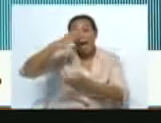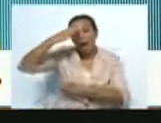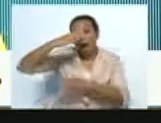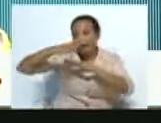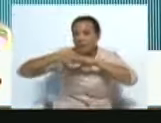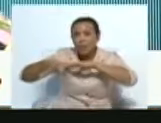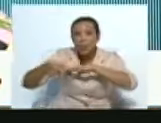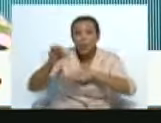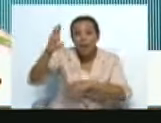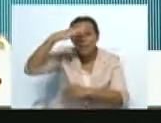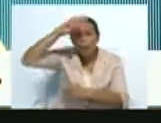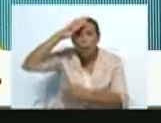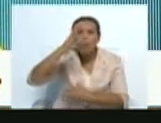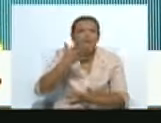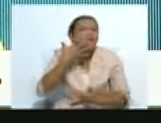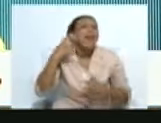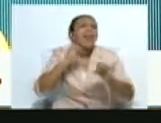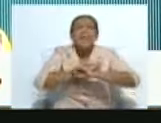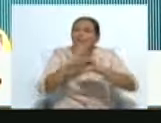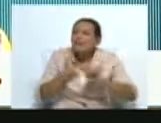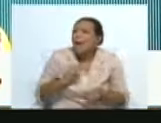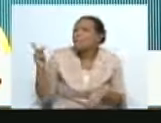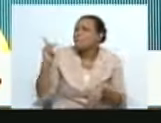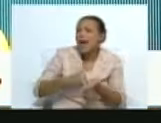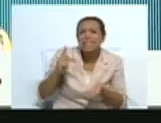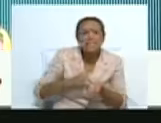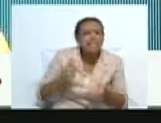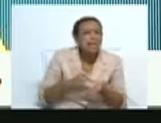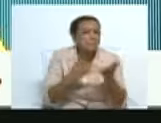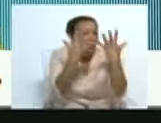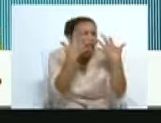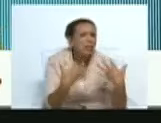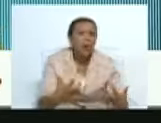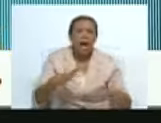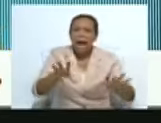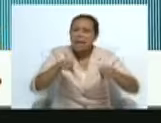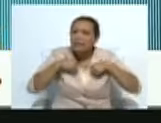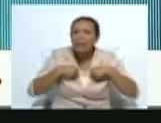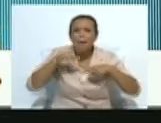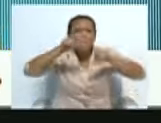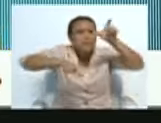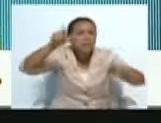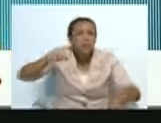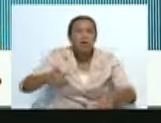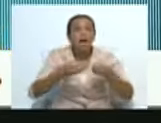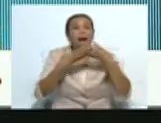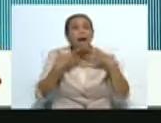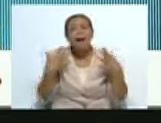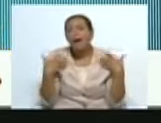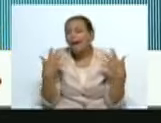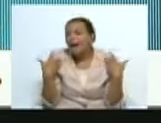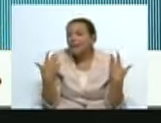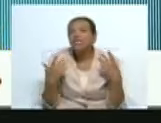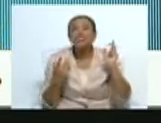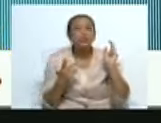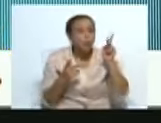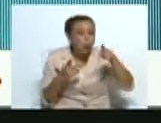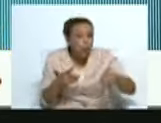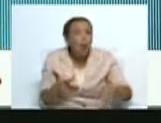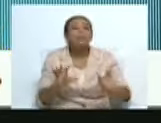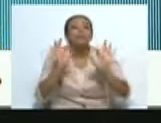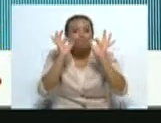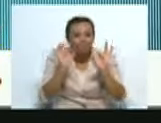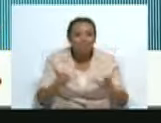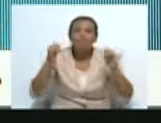felices, orgullosos de la recepción que tuvieron con el público. Y yo le auguro a este